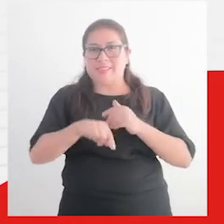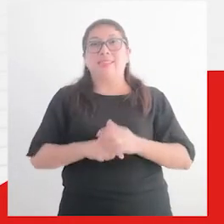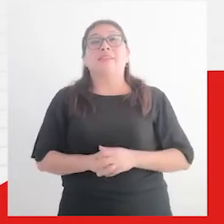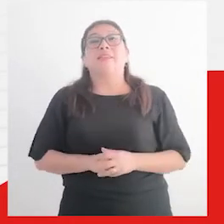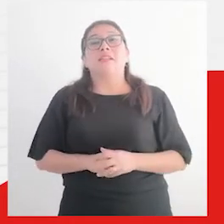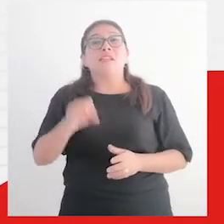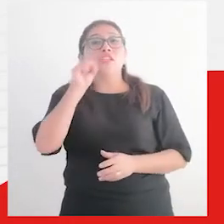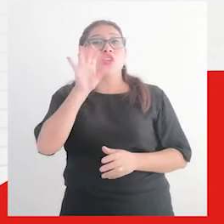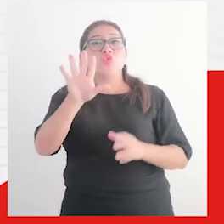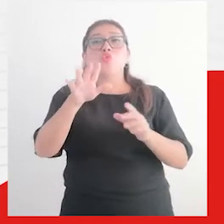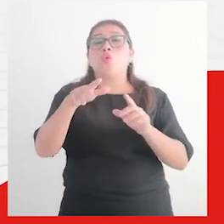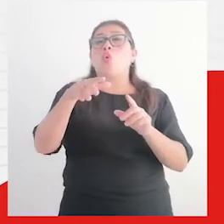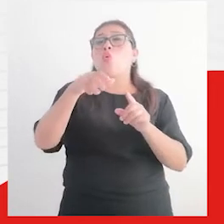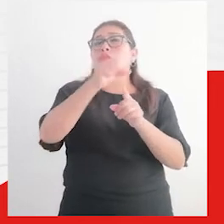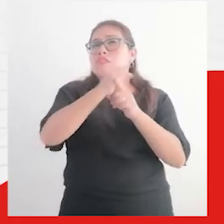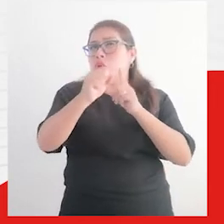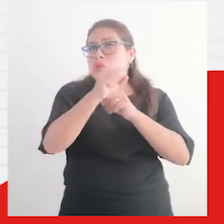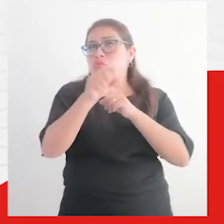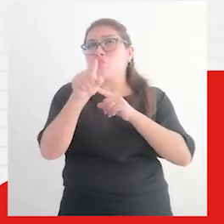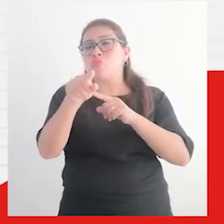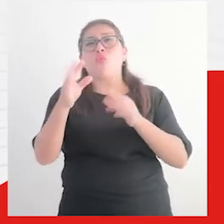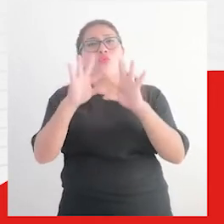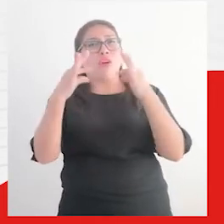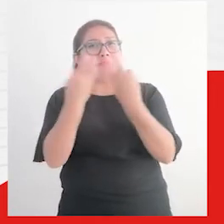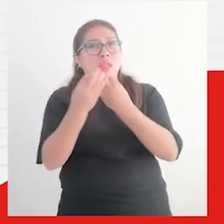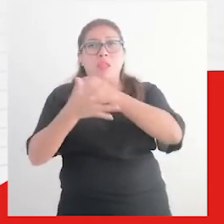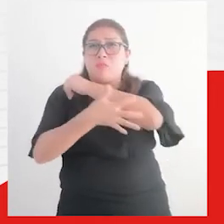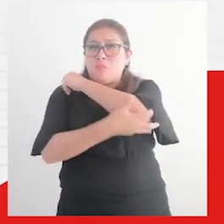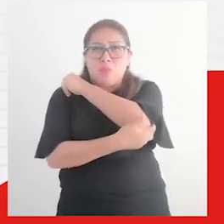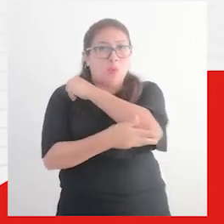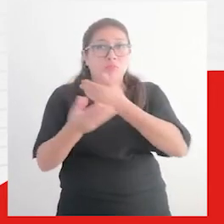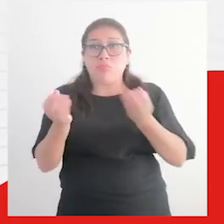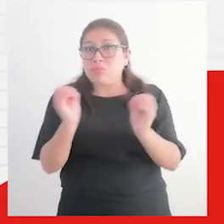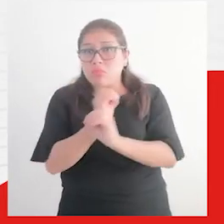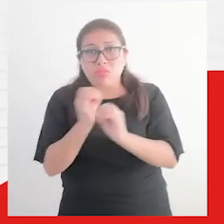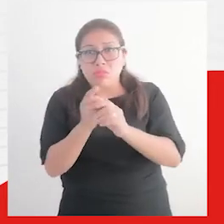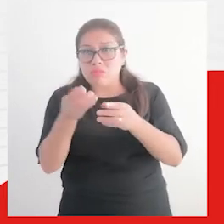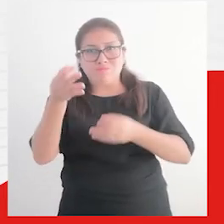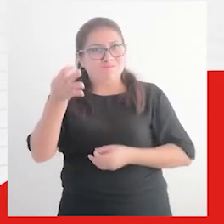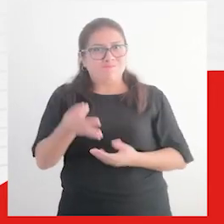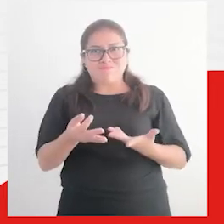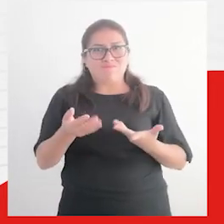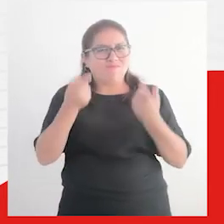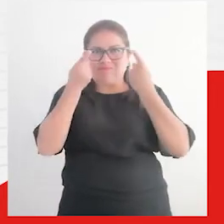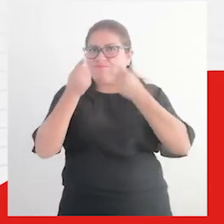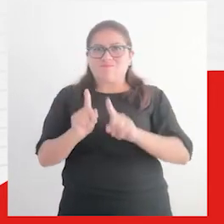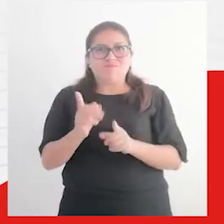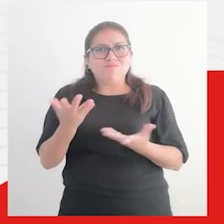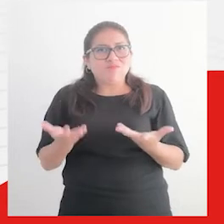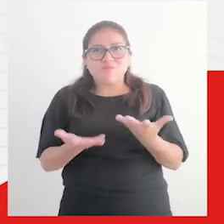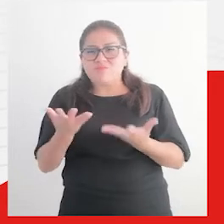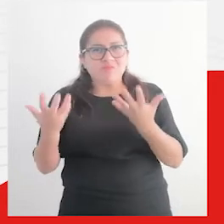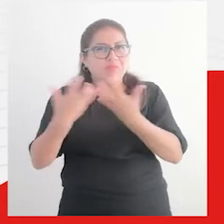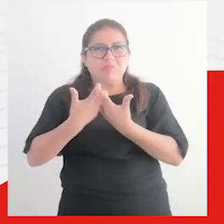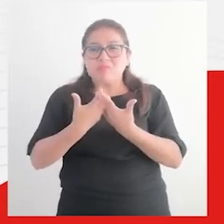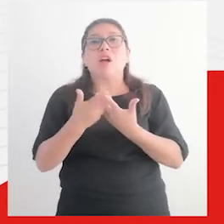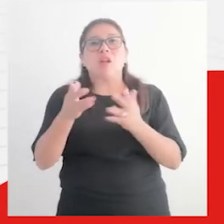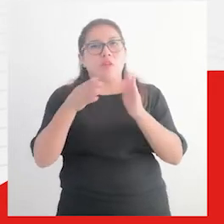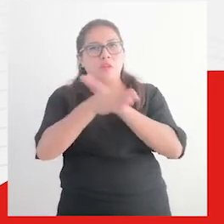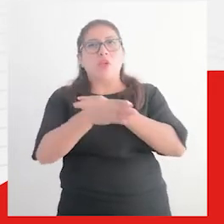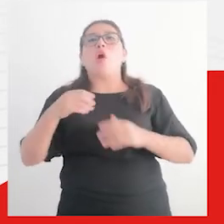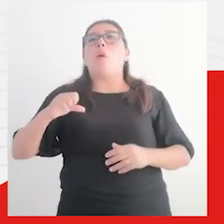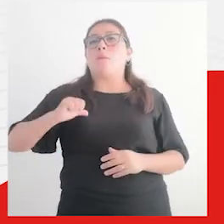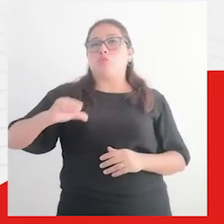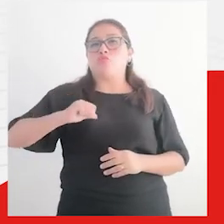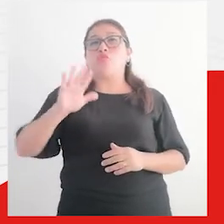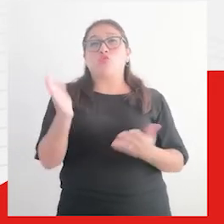hogar no es de pobreza extrema y no estás de acuerdo, debes acudir a la unidad local de empadronamiento ULE de la municipalidad donde vives para